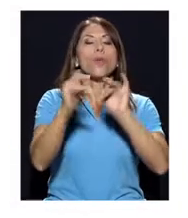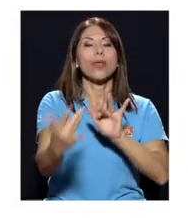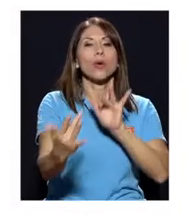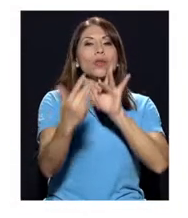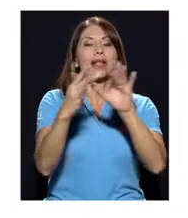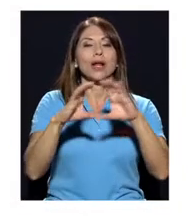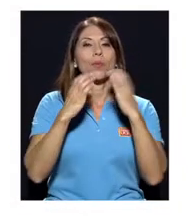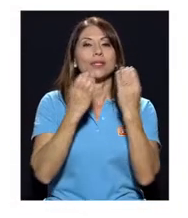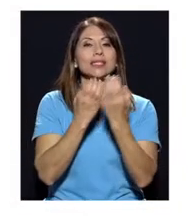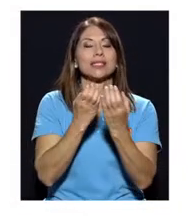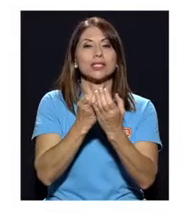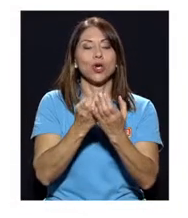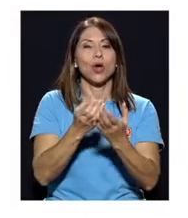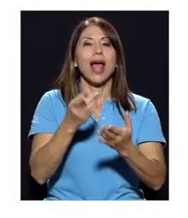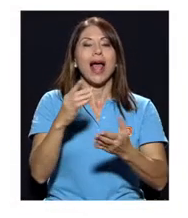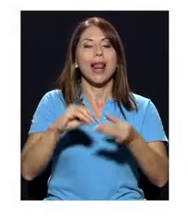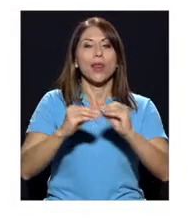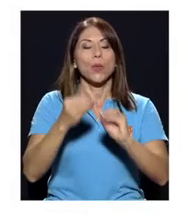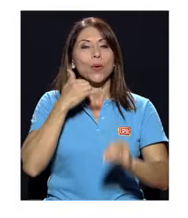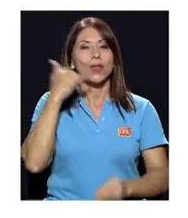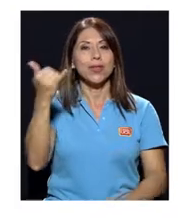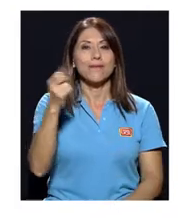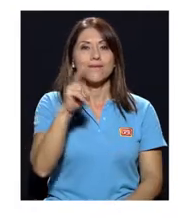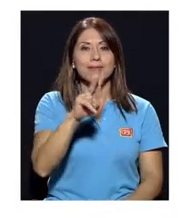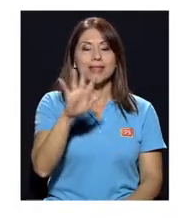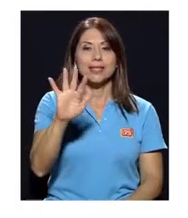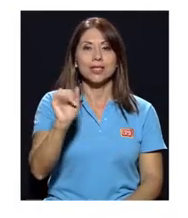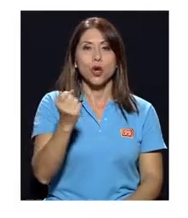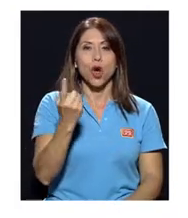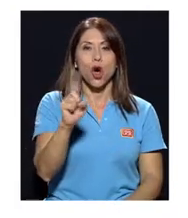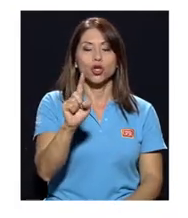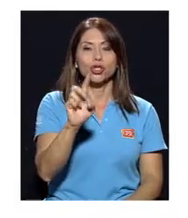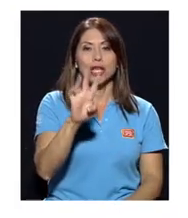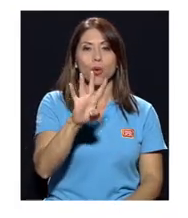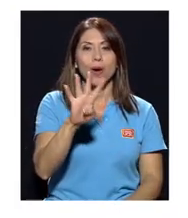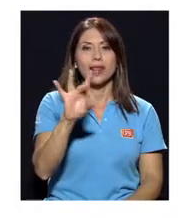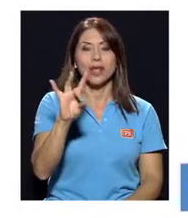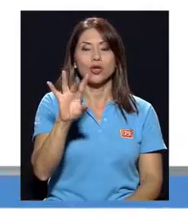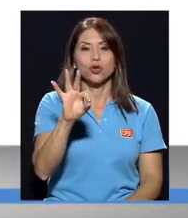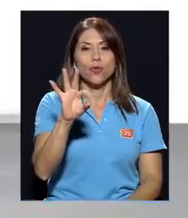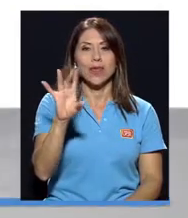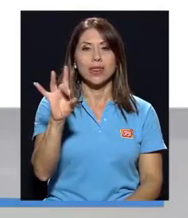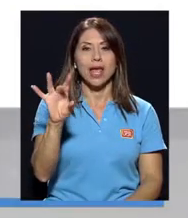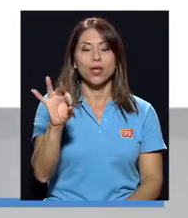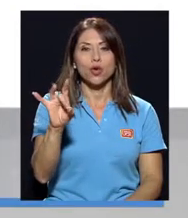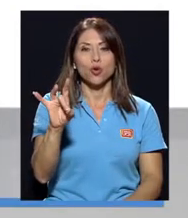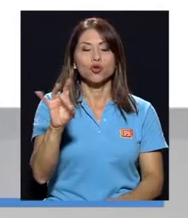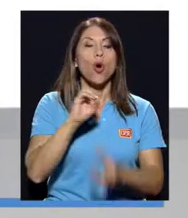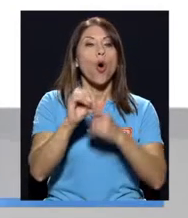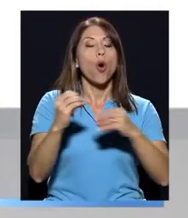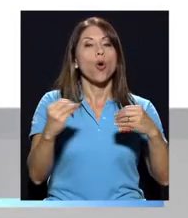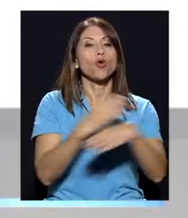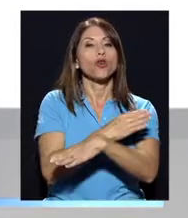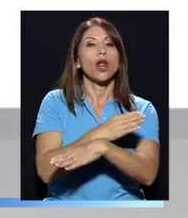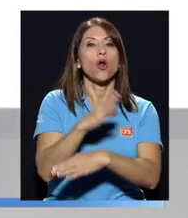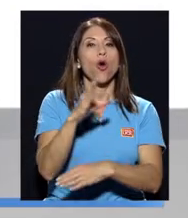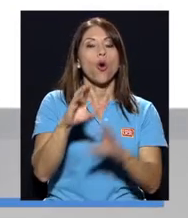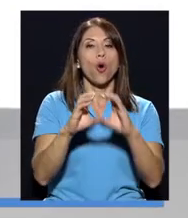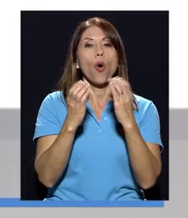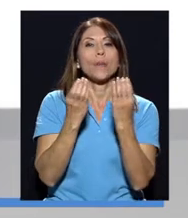Institucional contra el Hostigamiento al teléfono 2511-4898 o al correo comision